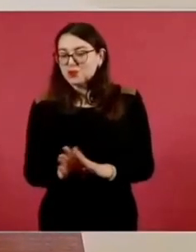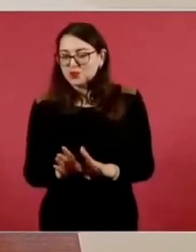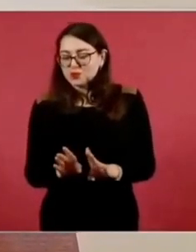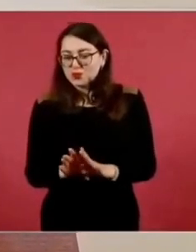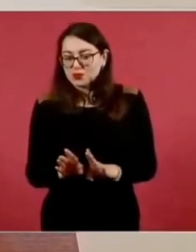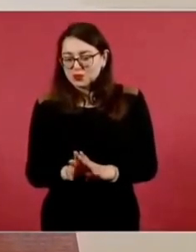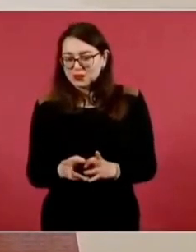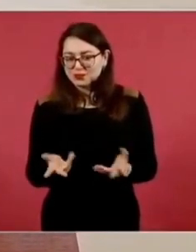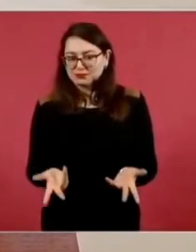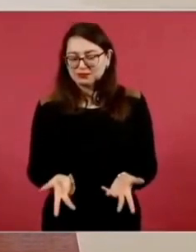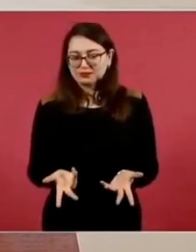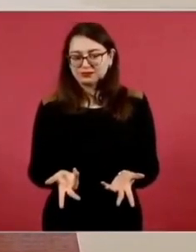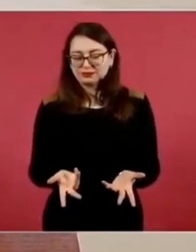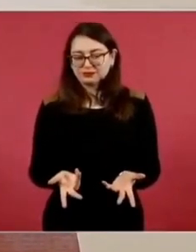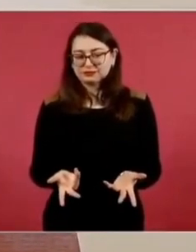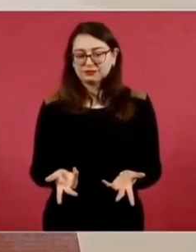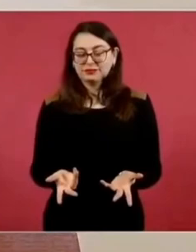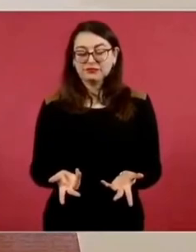Me contó la anécdota.